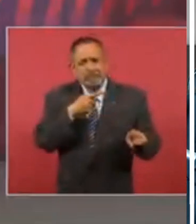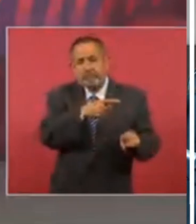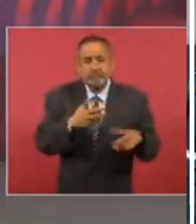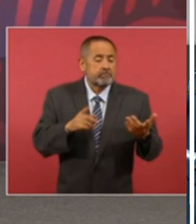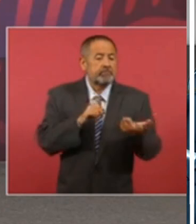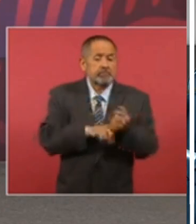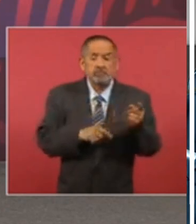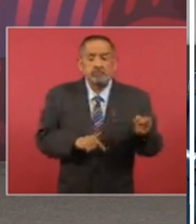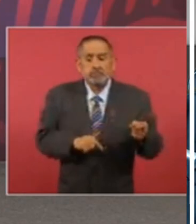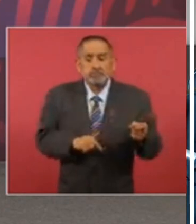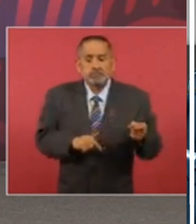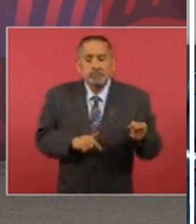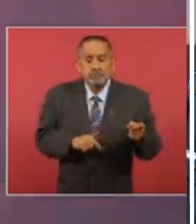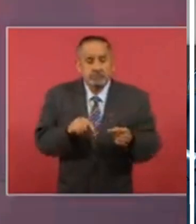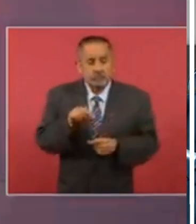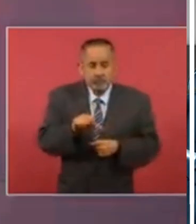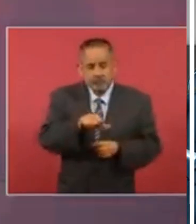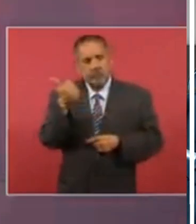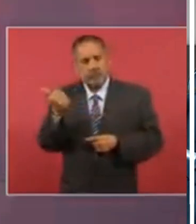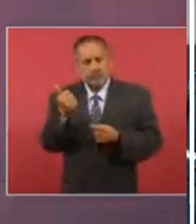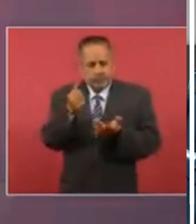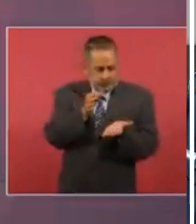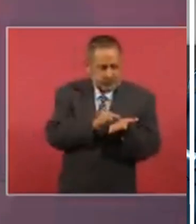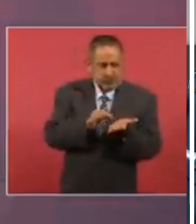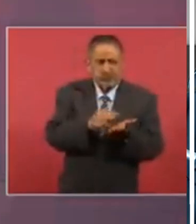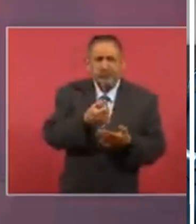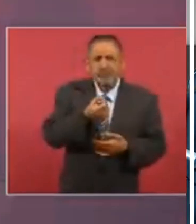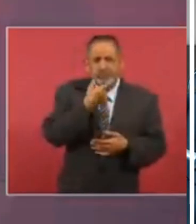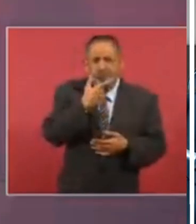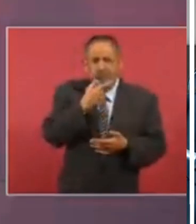otra pastilla por